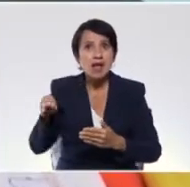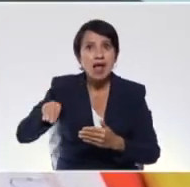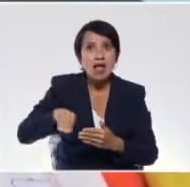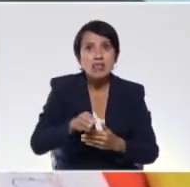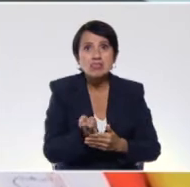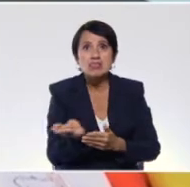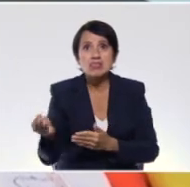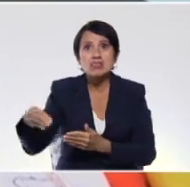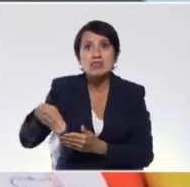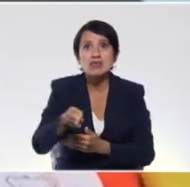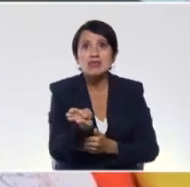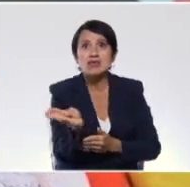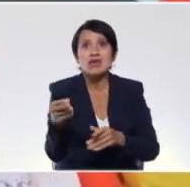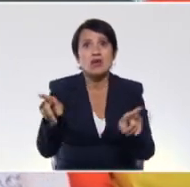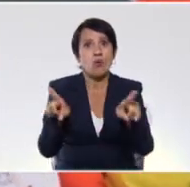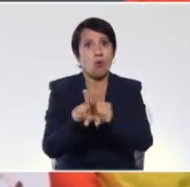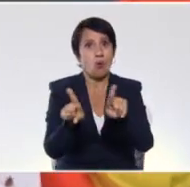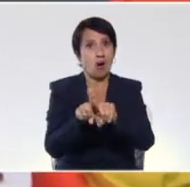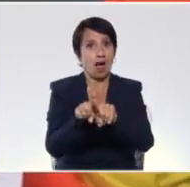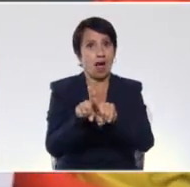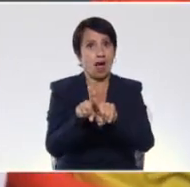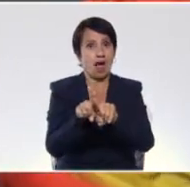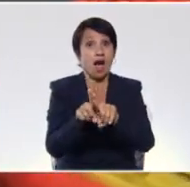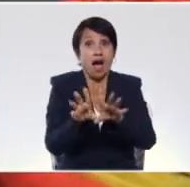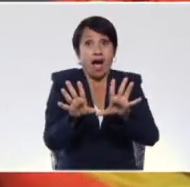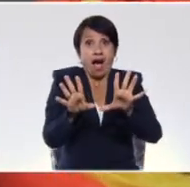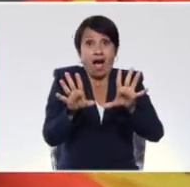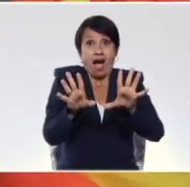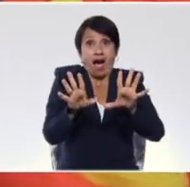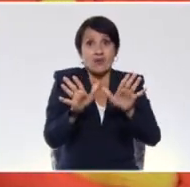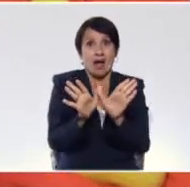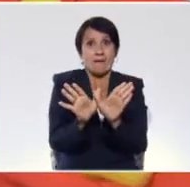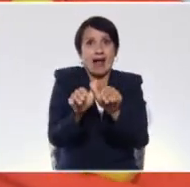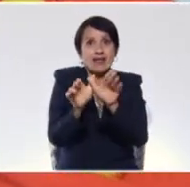Pero puede ser una mariposa.